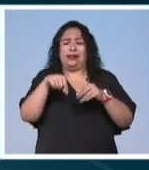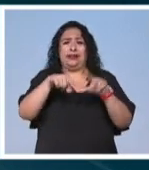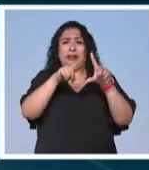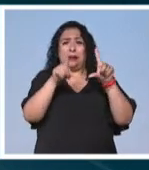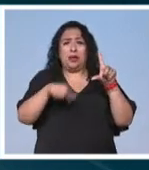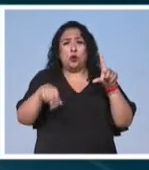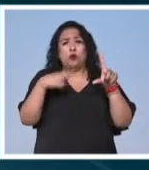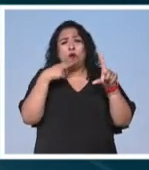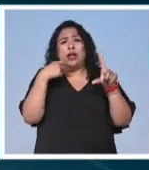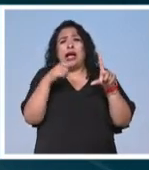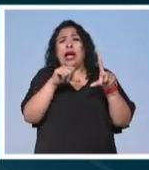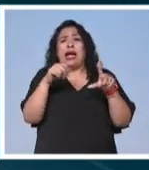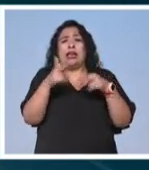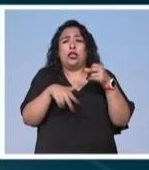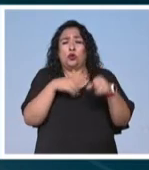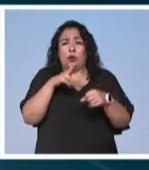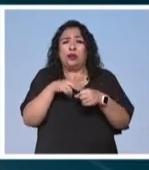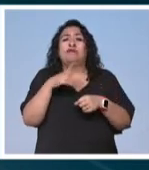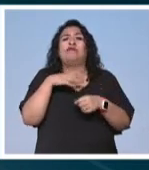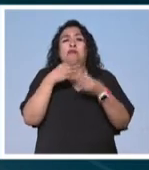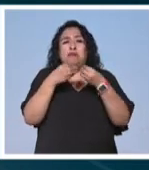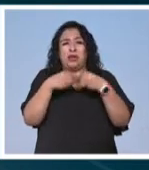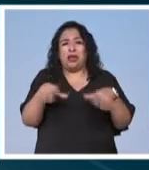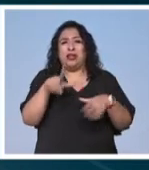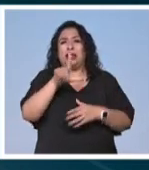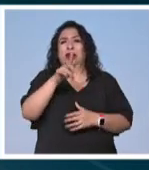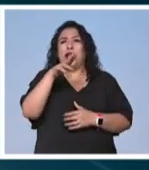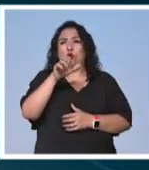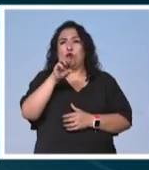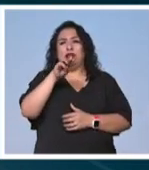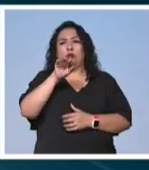100 fridas y se están perdiendo las lagunas de montebello ya platicamos al volver